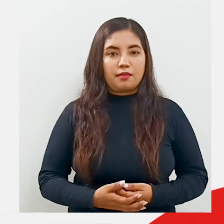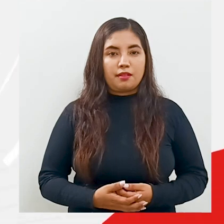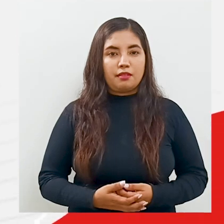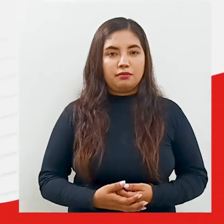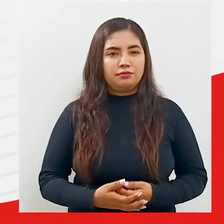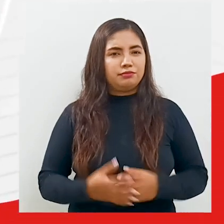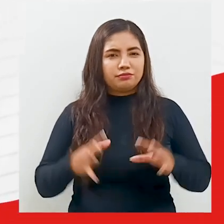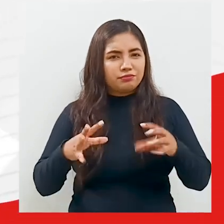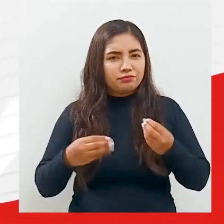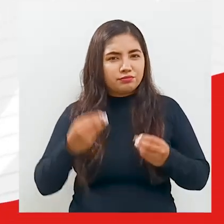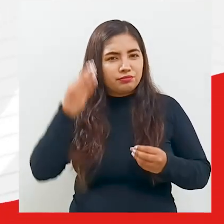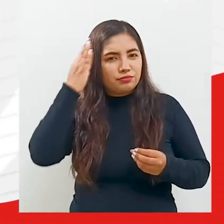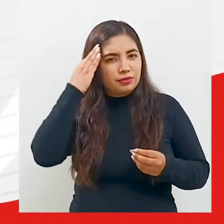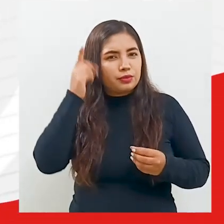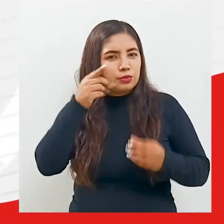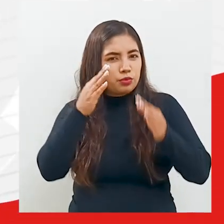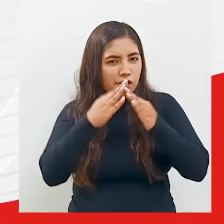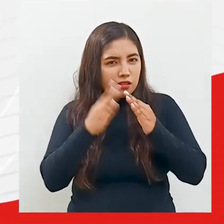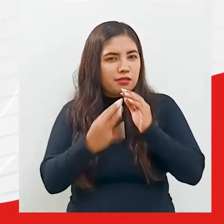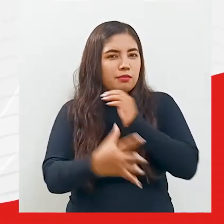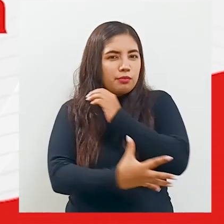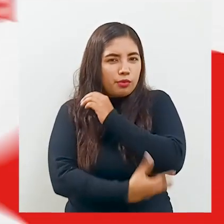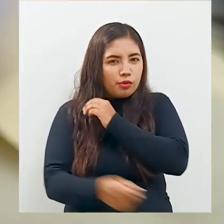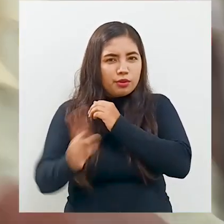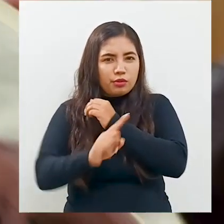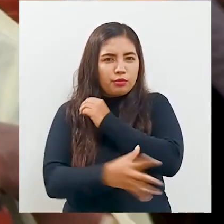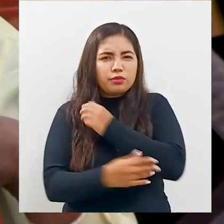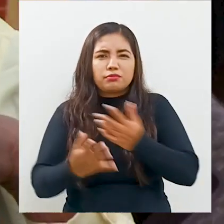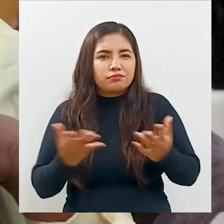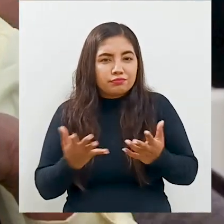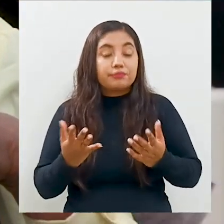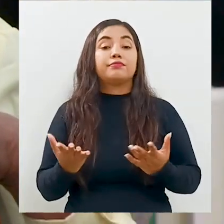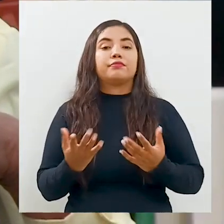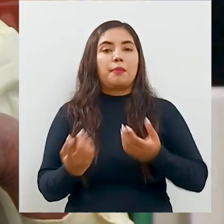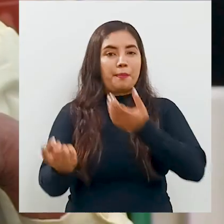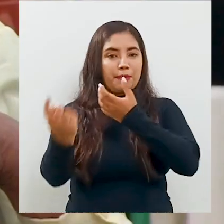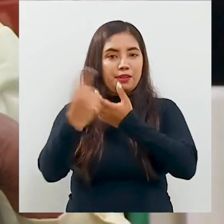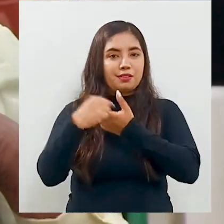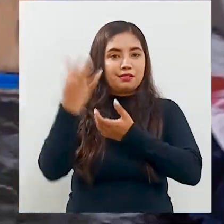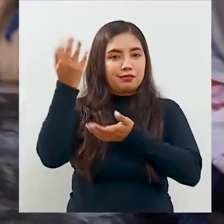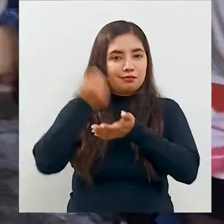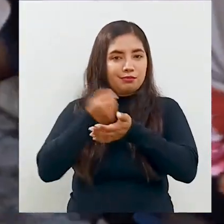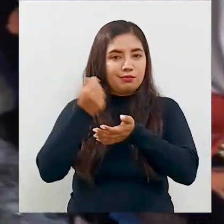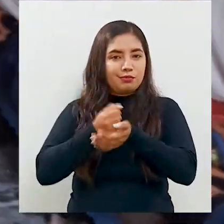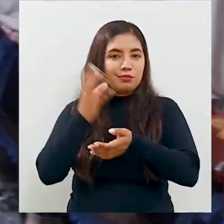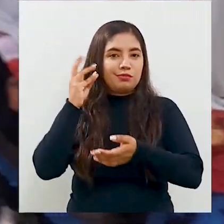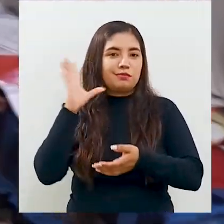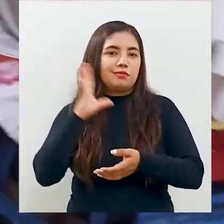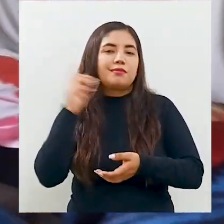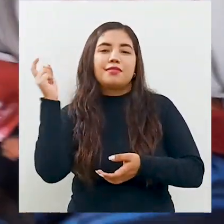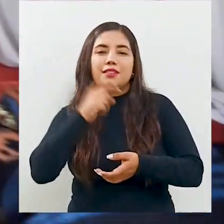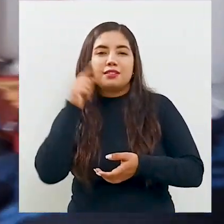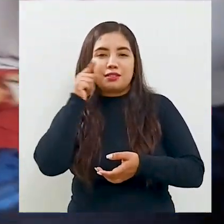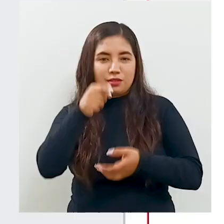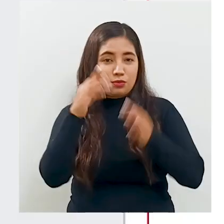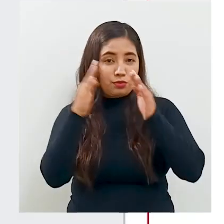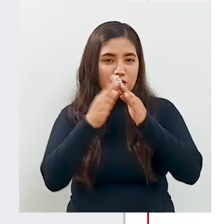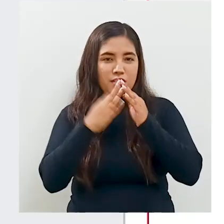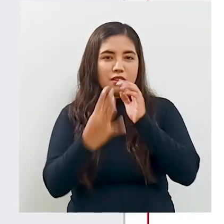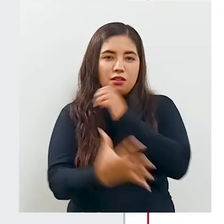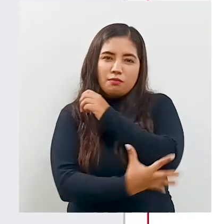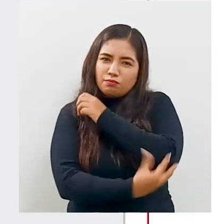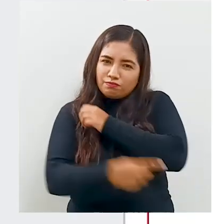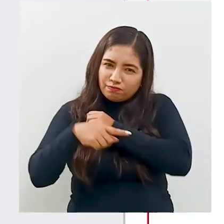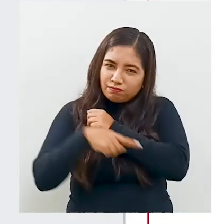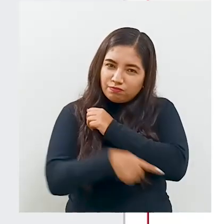¿Cómo sacar tu clasificación socioeconómica? Para ingresar a Pensión 65, uno de los requisitos es que tu hogar tenga